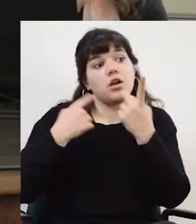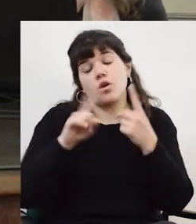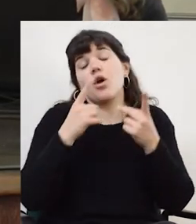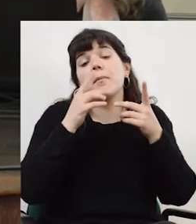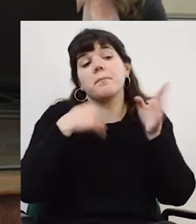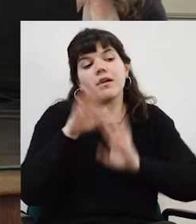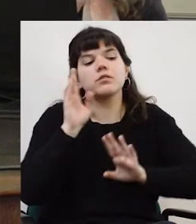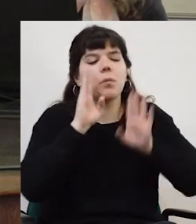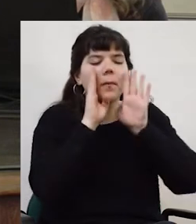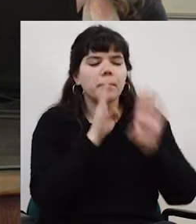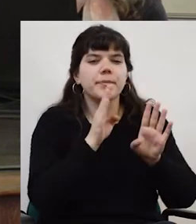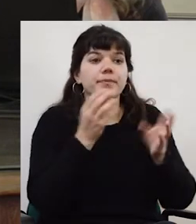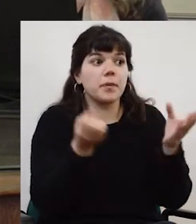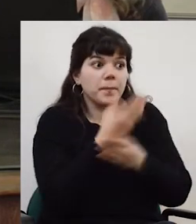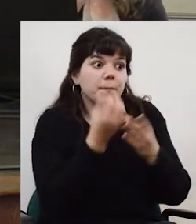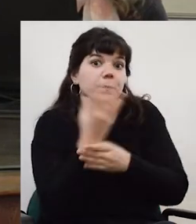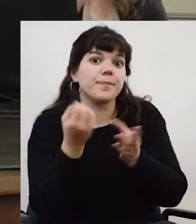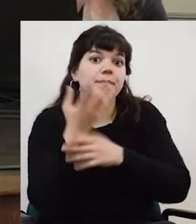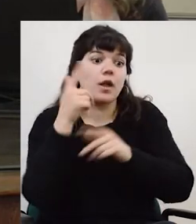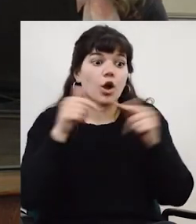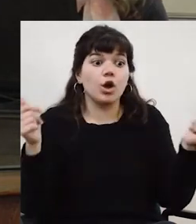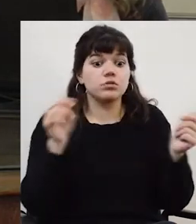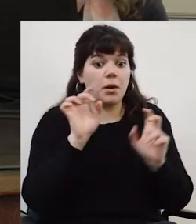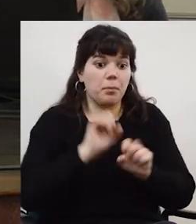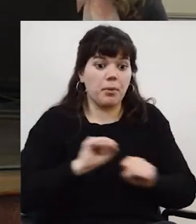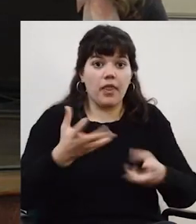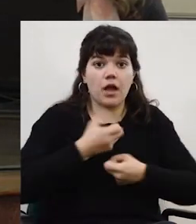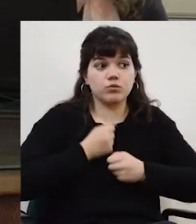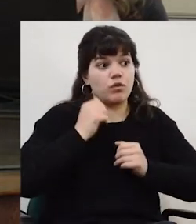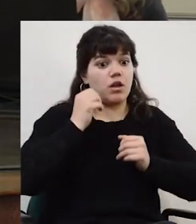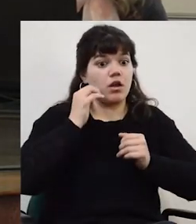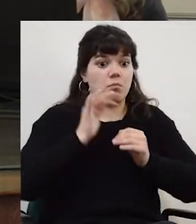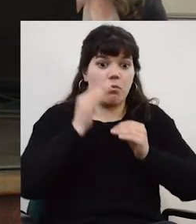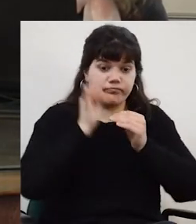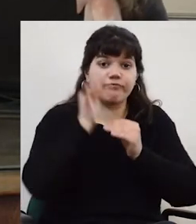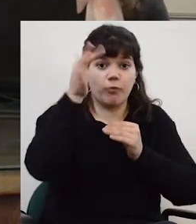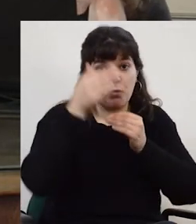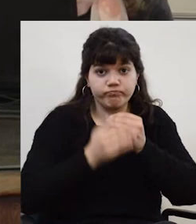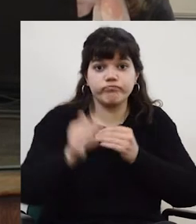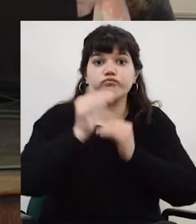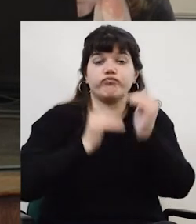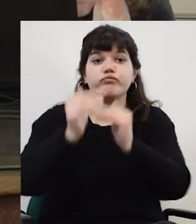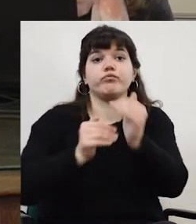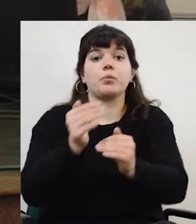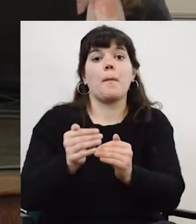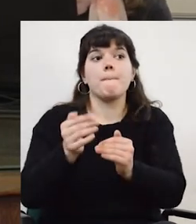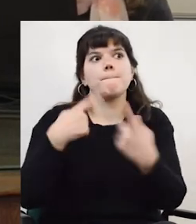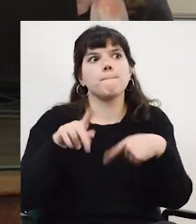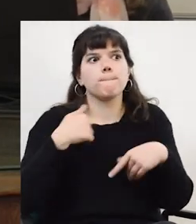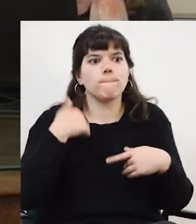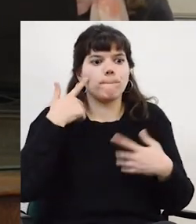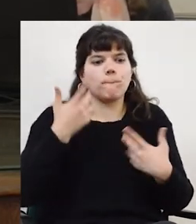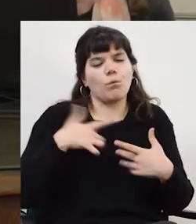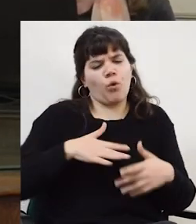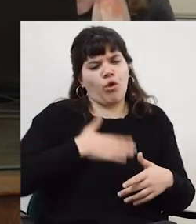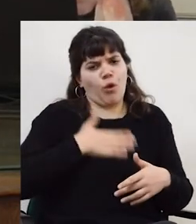ir generando mojones que nos permitan ir avanzando. Es como, yo no estoy